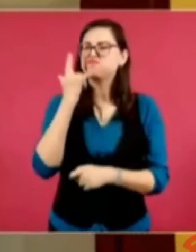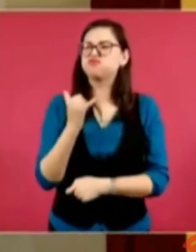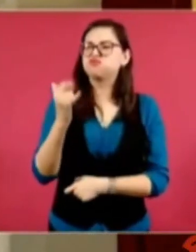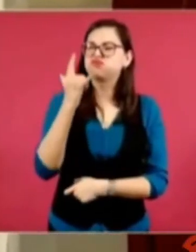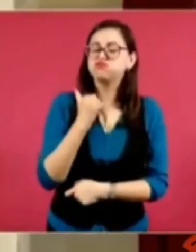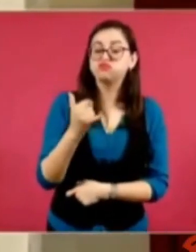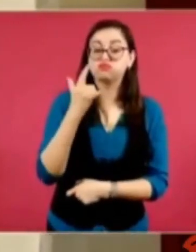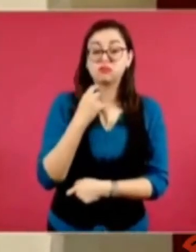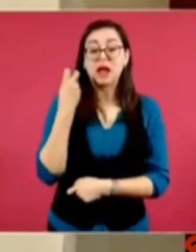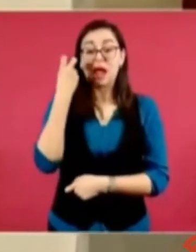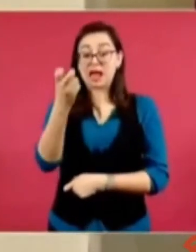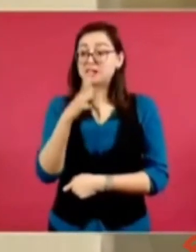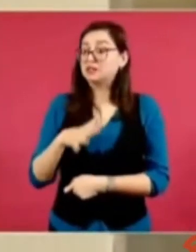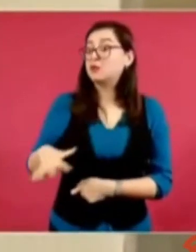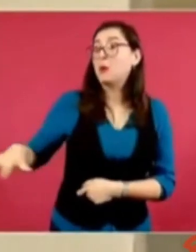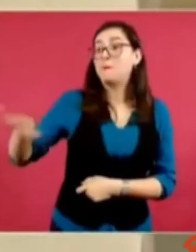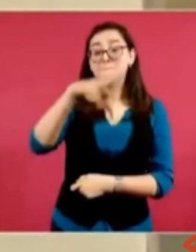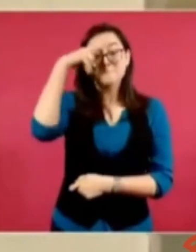eso se hizo